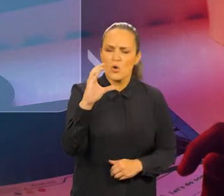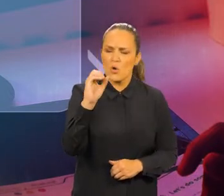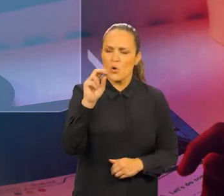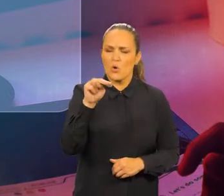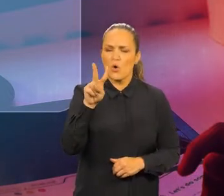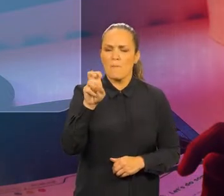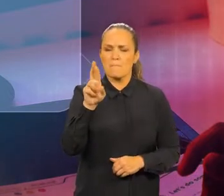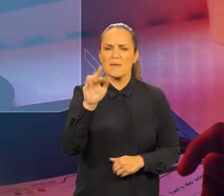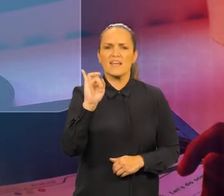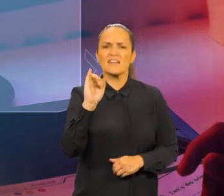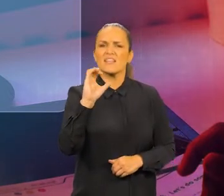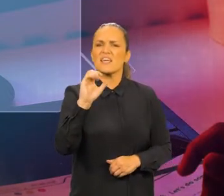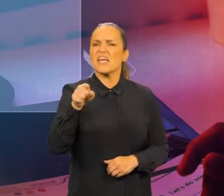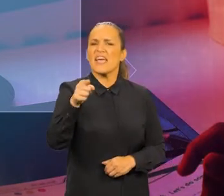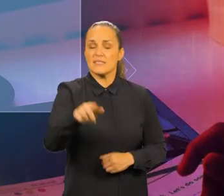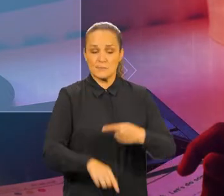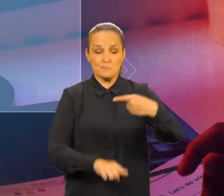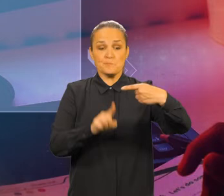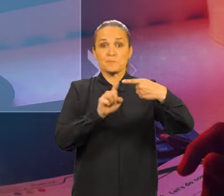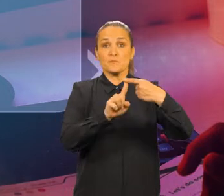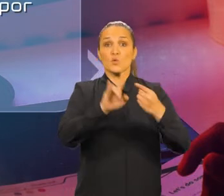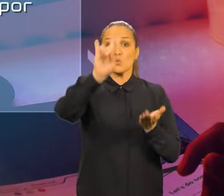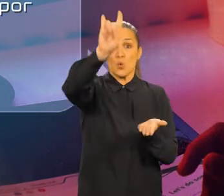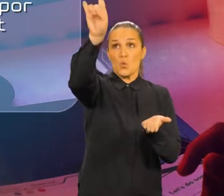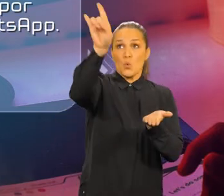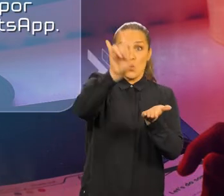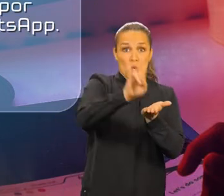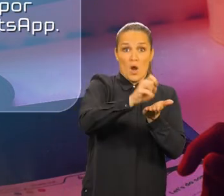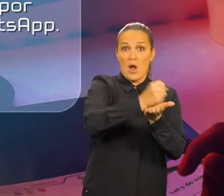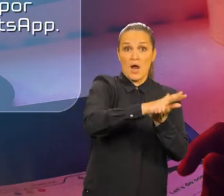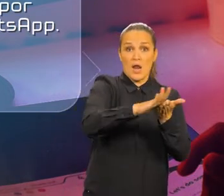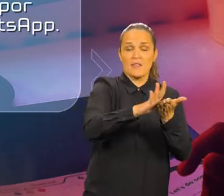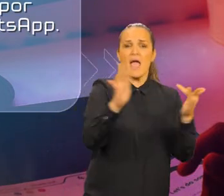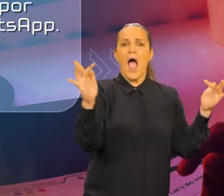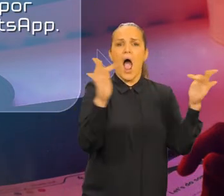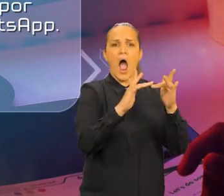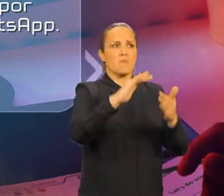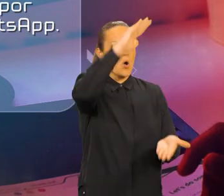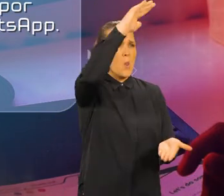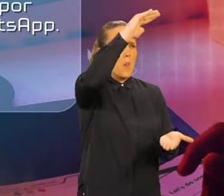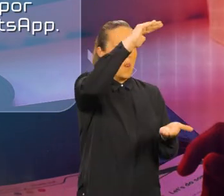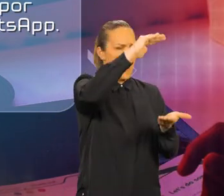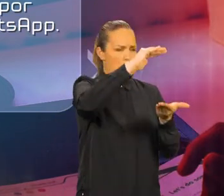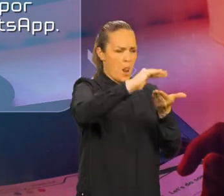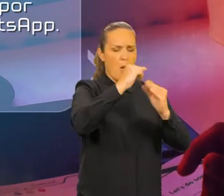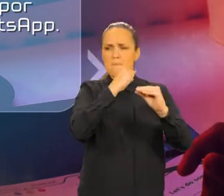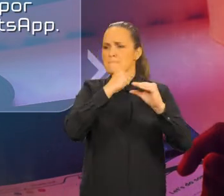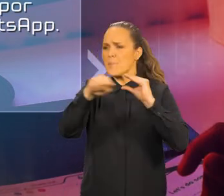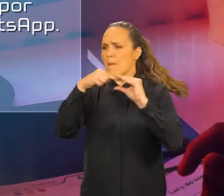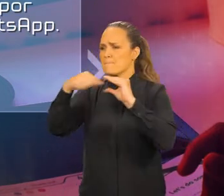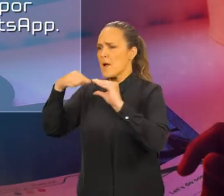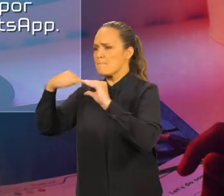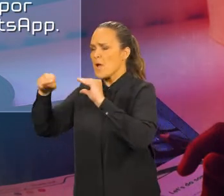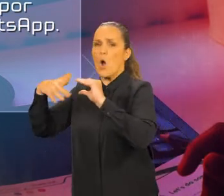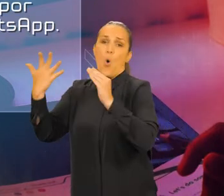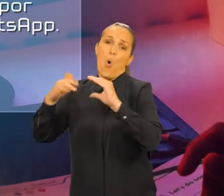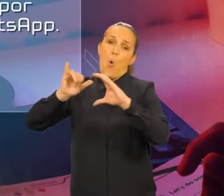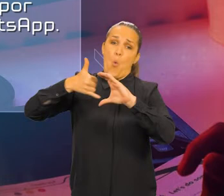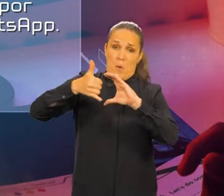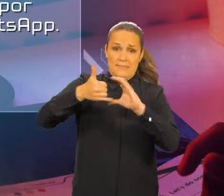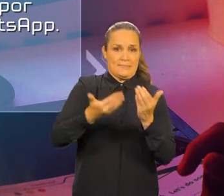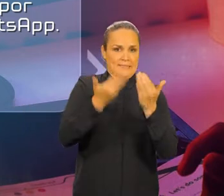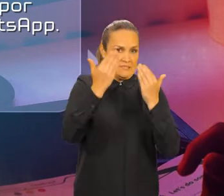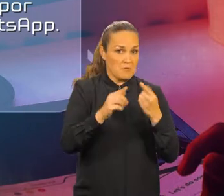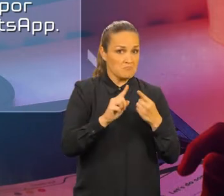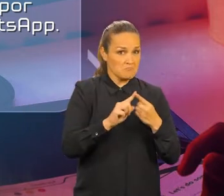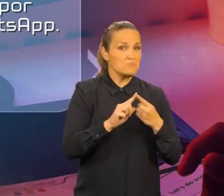Es un software de descarga gratuita que permite comprimir archivos de gran tamaño para que puedan ser enviados por correo electrónico o